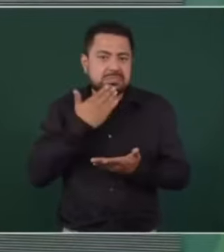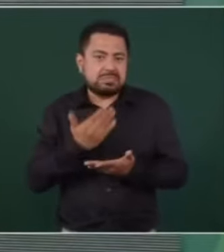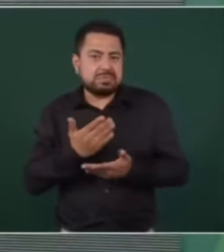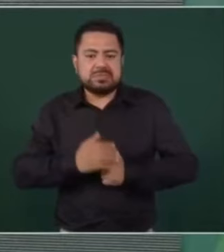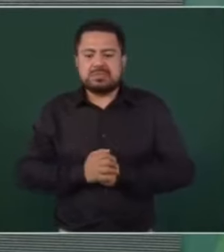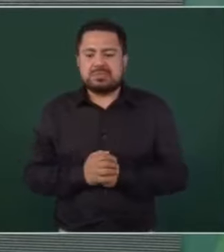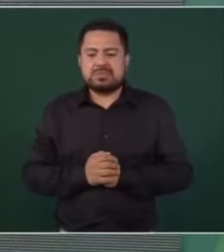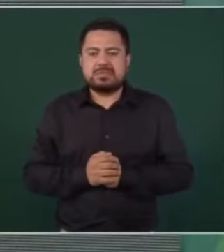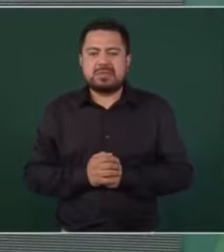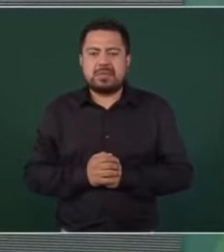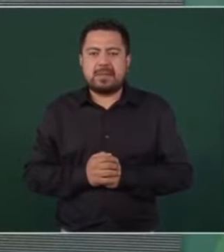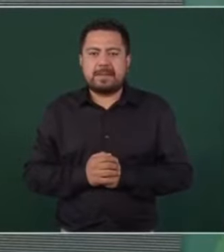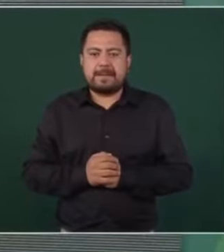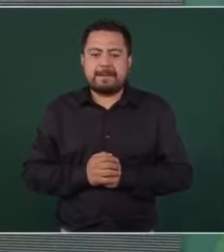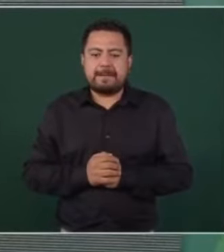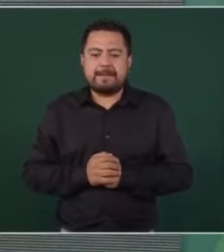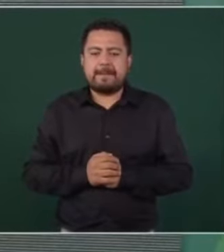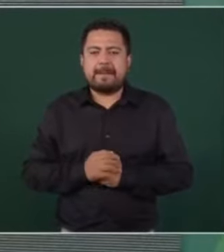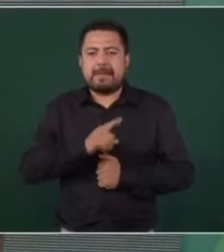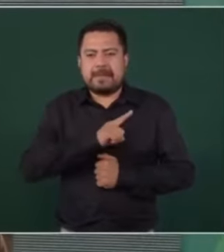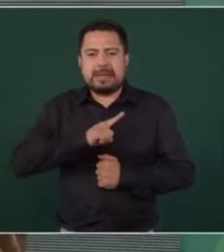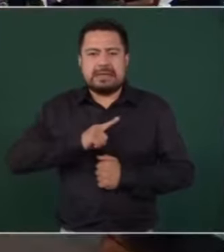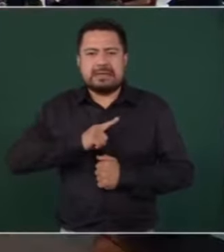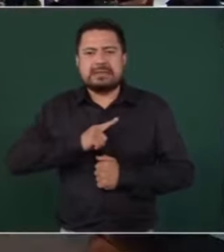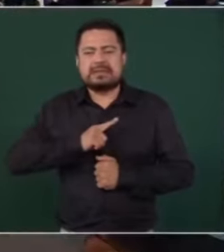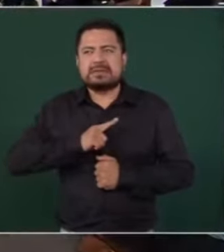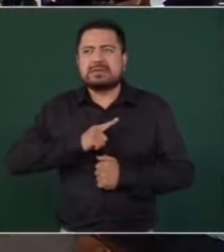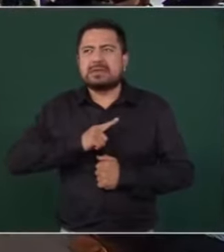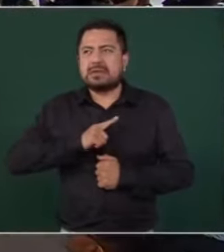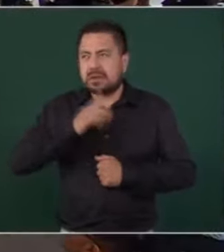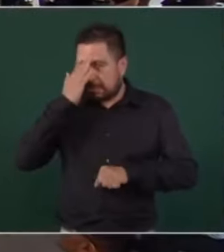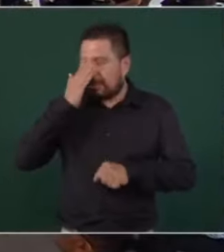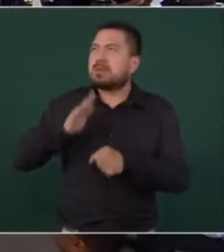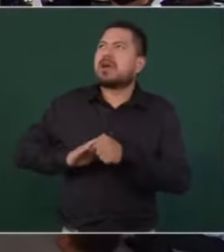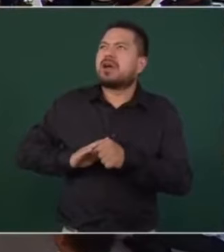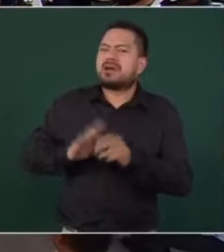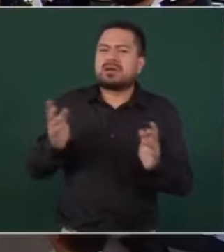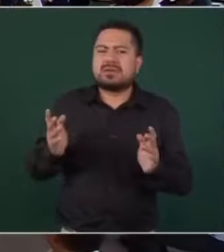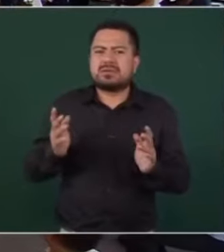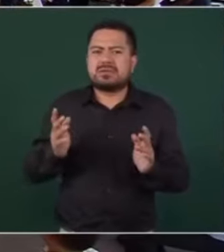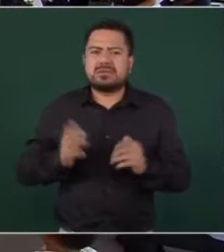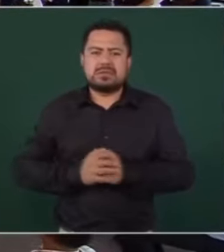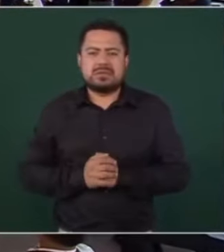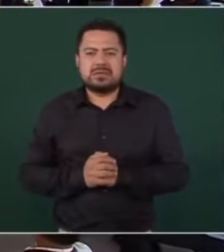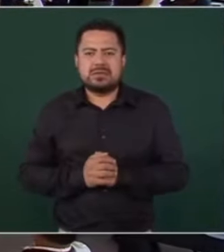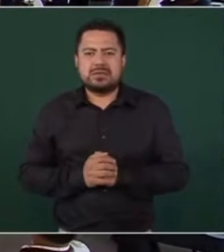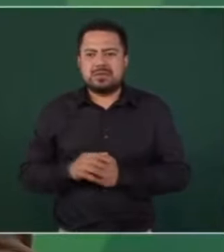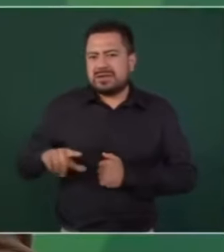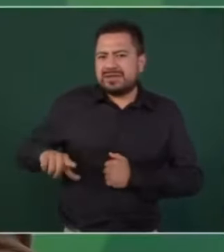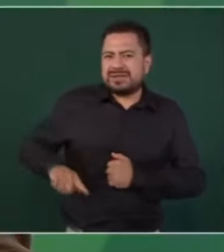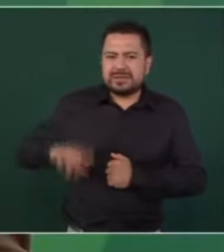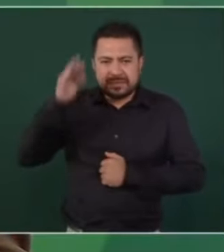Tenemos aquí que recordar que servidores